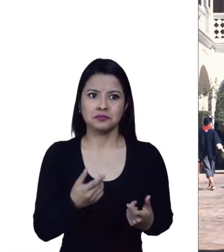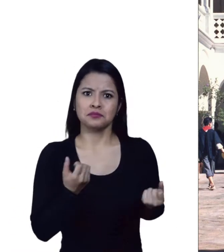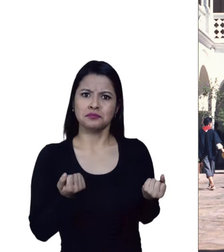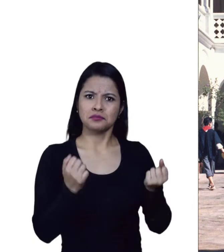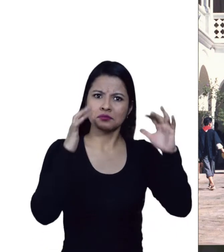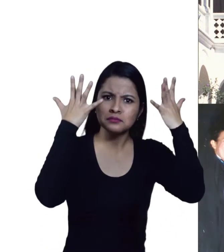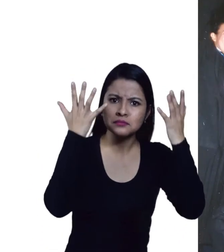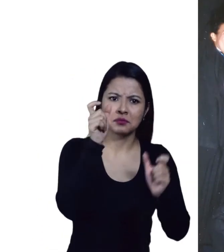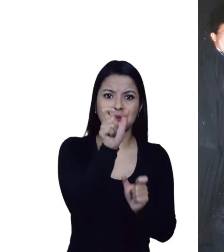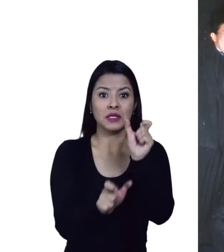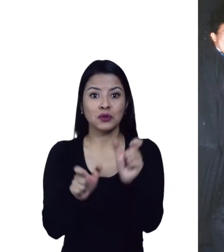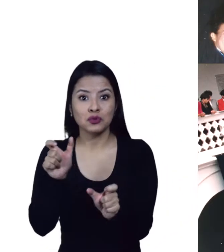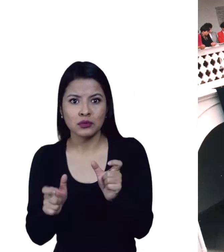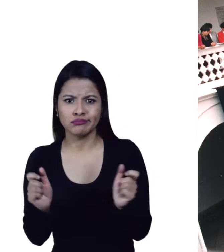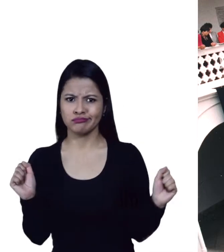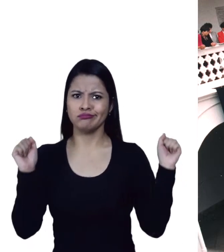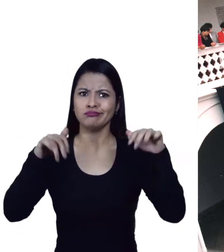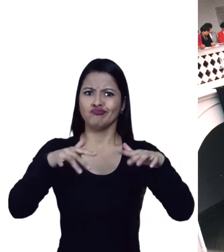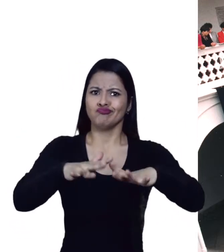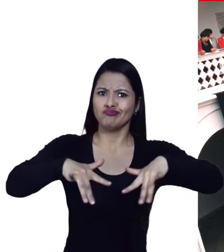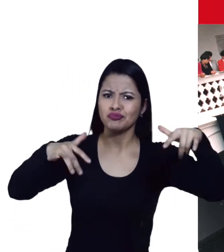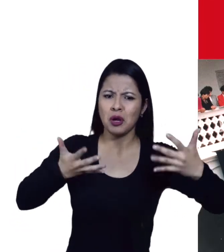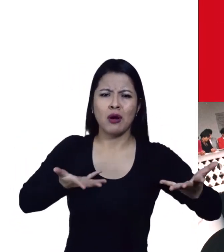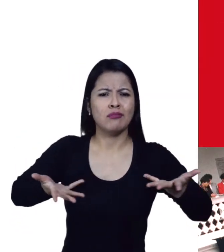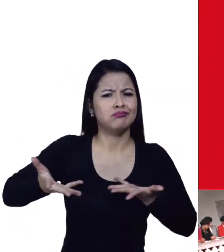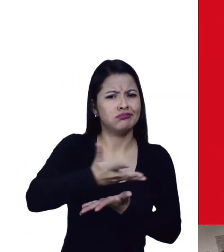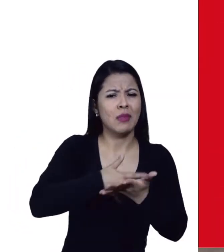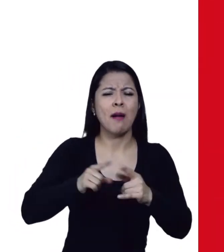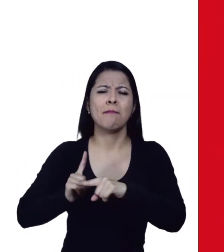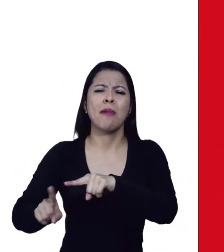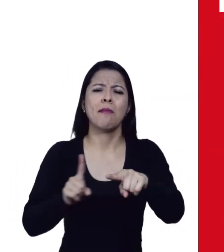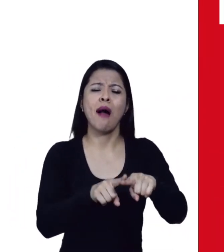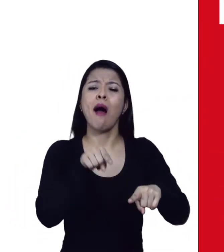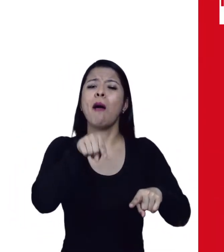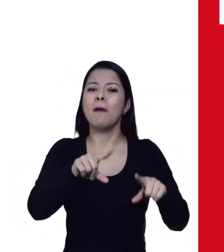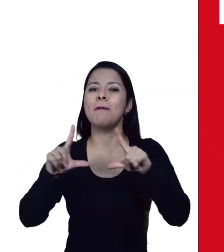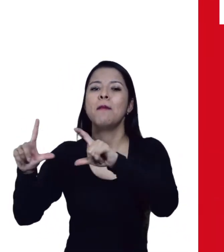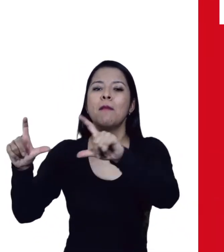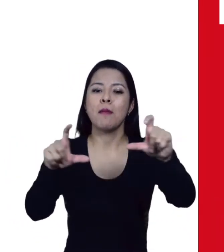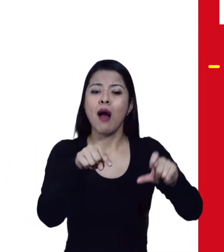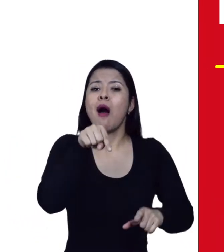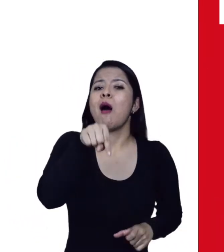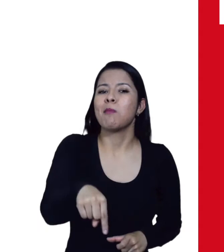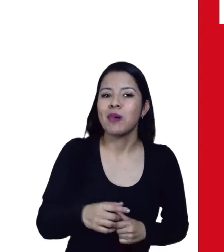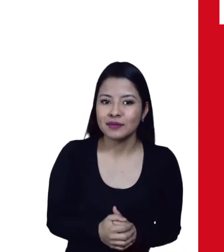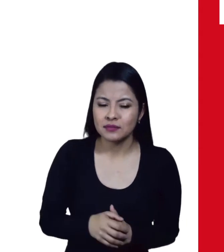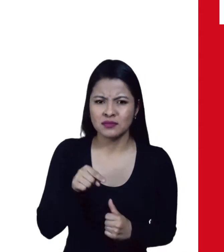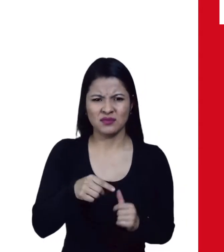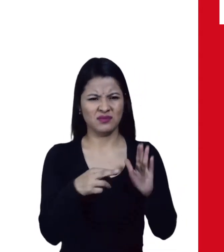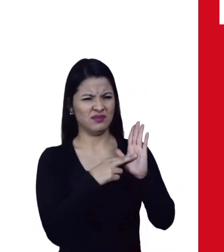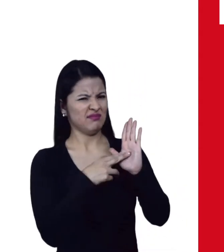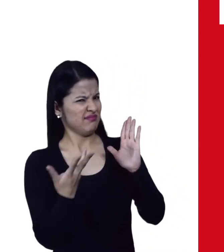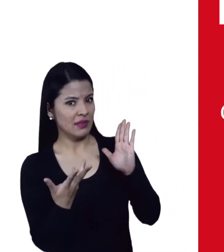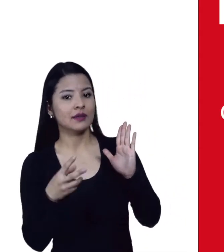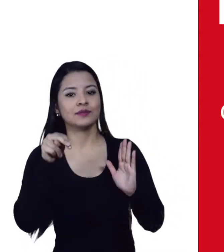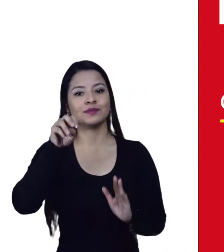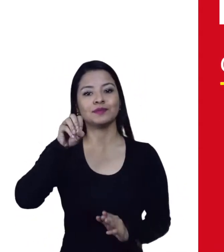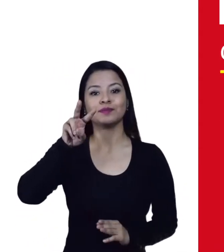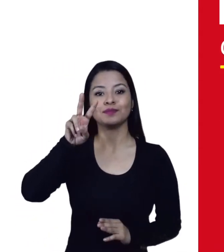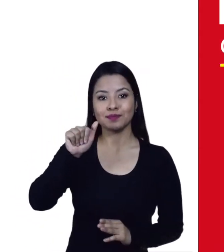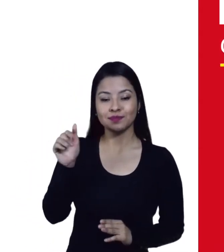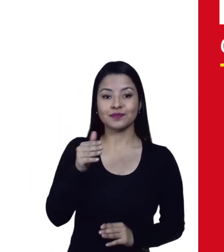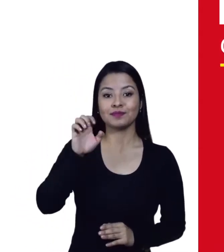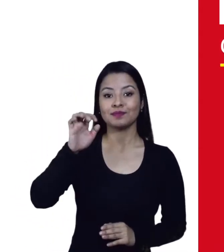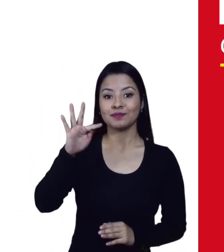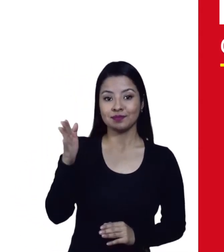de las celebraciones, personajes y eventos que se llevan a cabo. La colección de la revista Nova et Vetera, que se